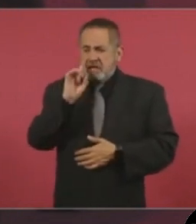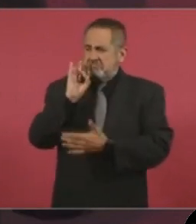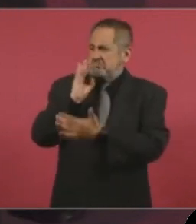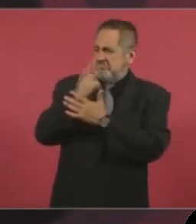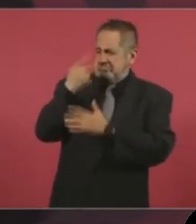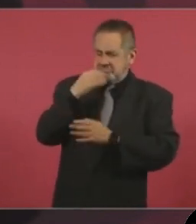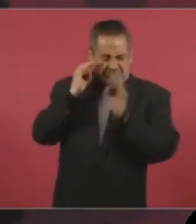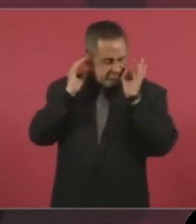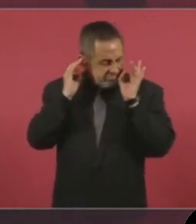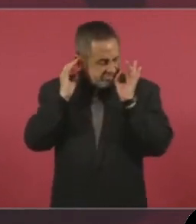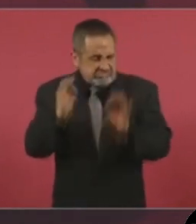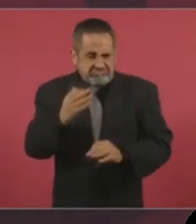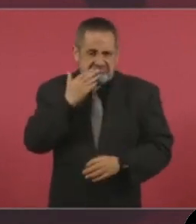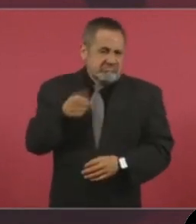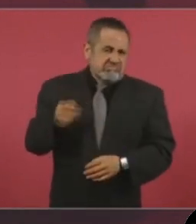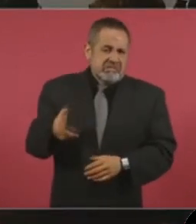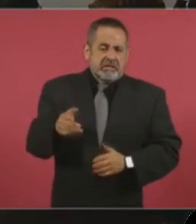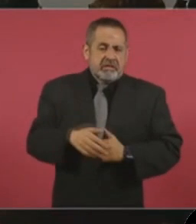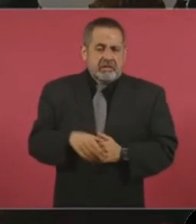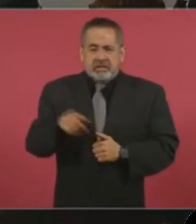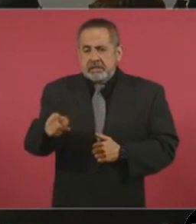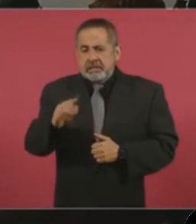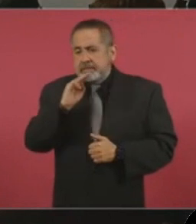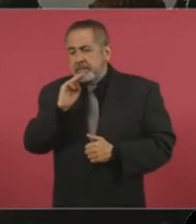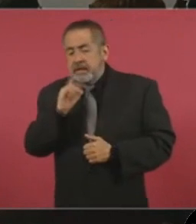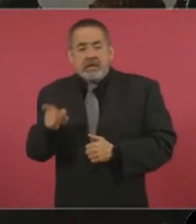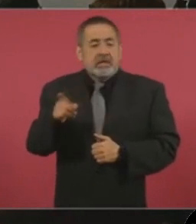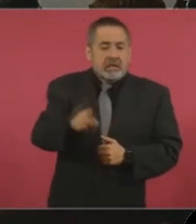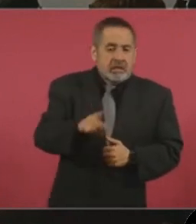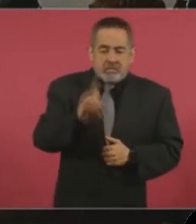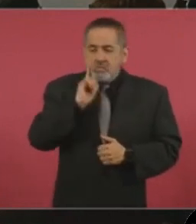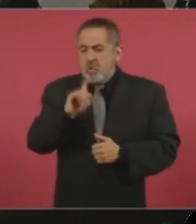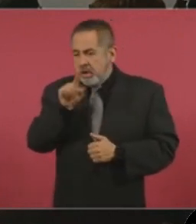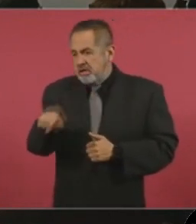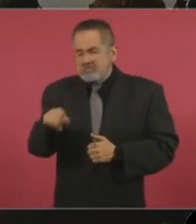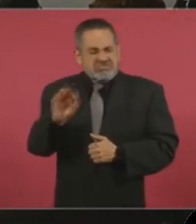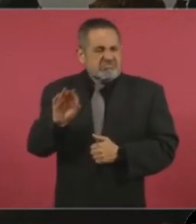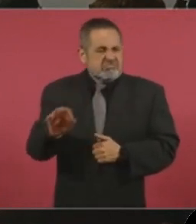Es una mamá, una ciudadana,